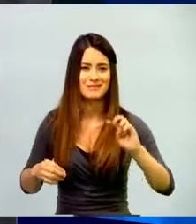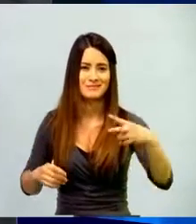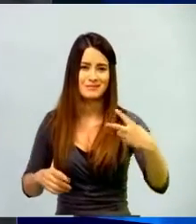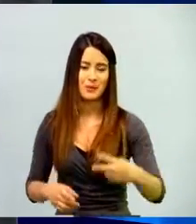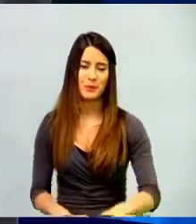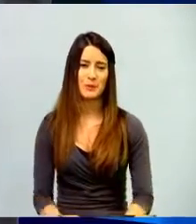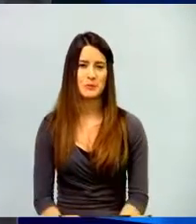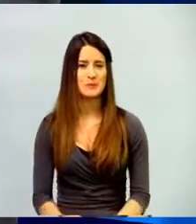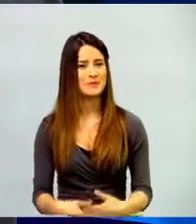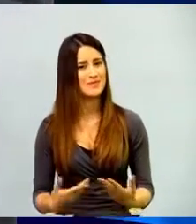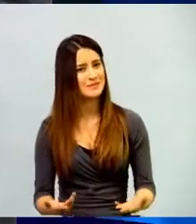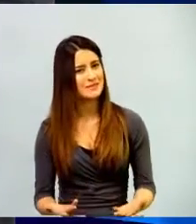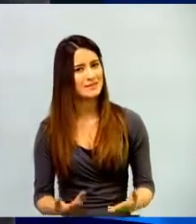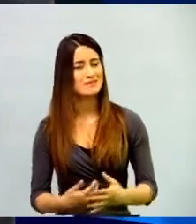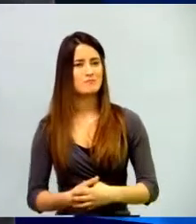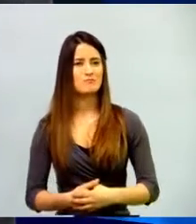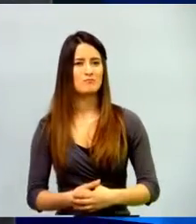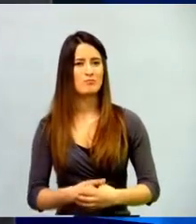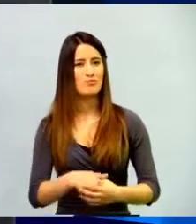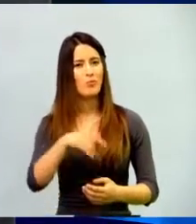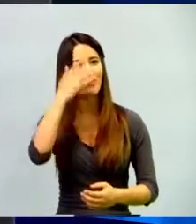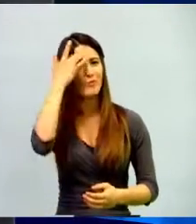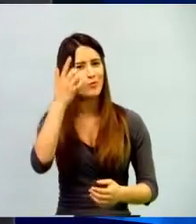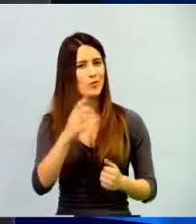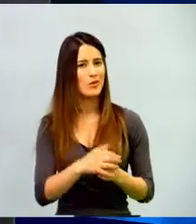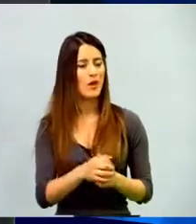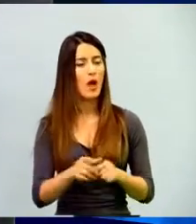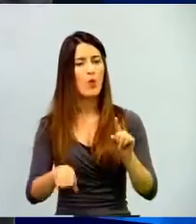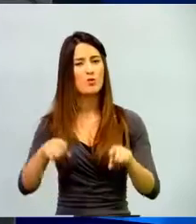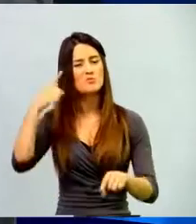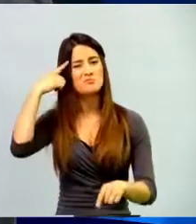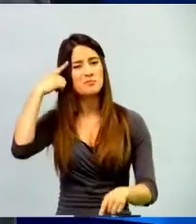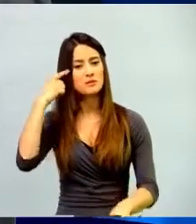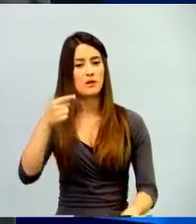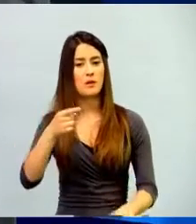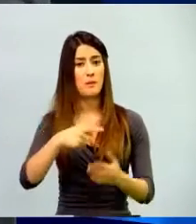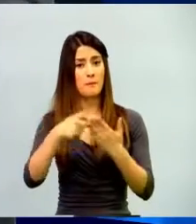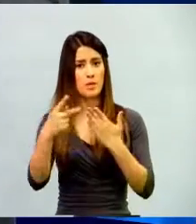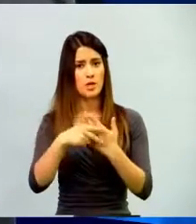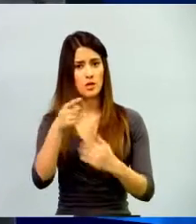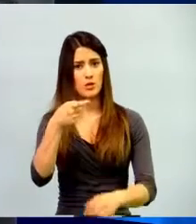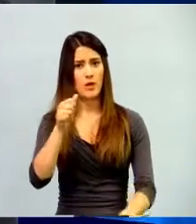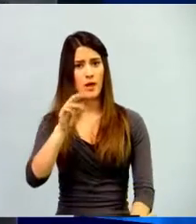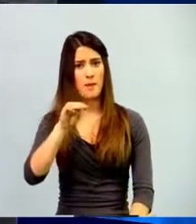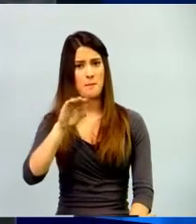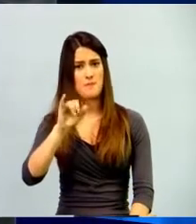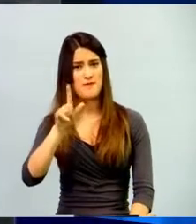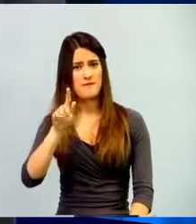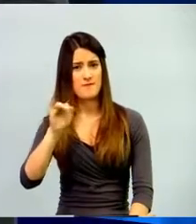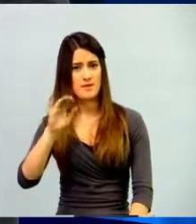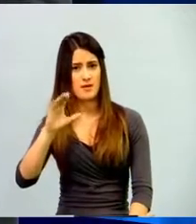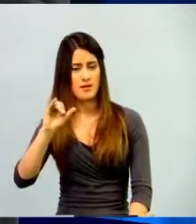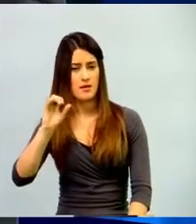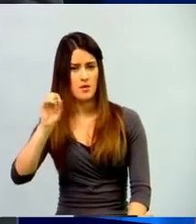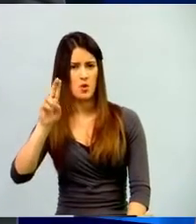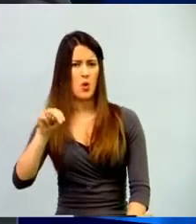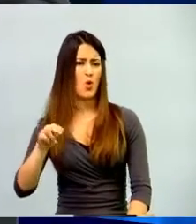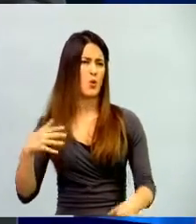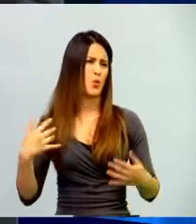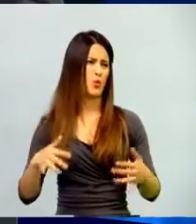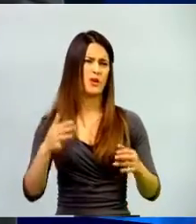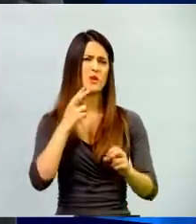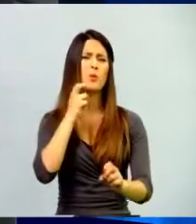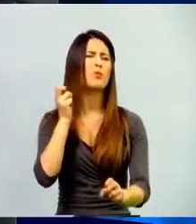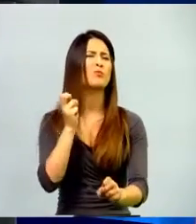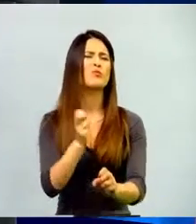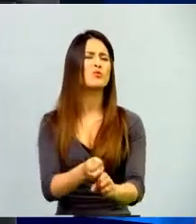en el que uno dice, uy, pero es que es un proyecto de gamificación. Eso parece ser como muy complejo, pero a la vez